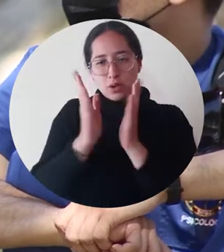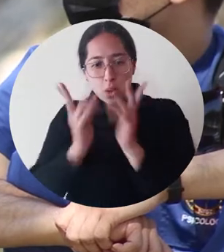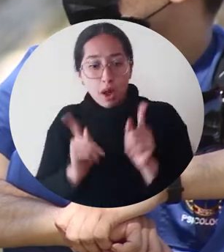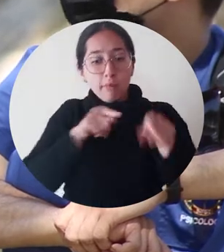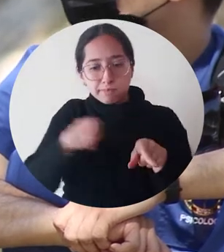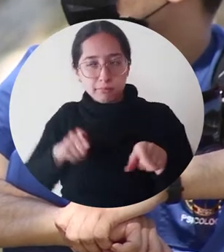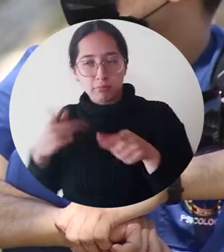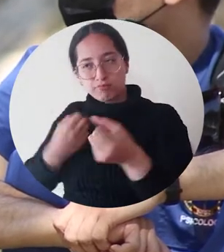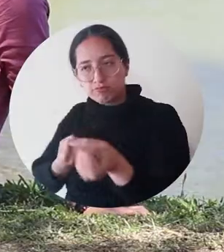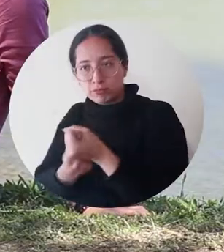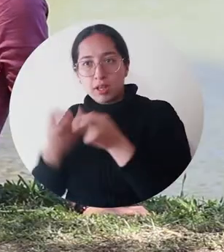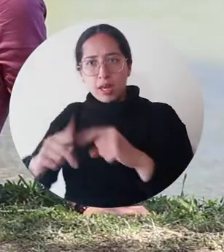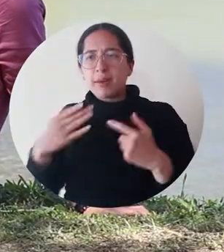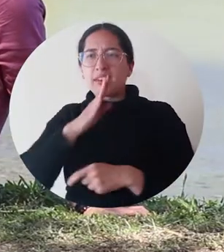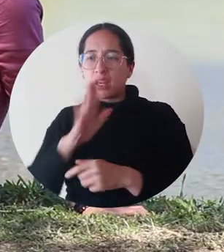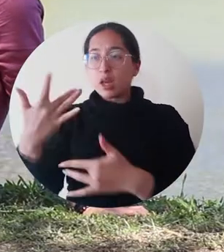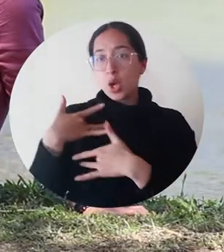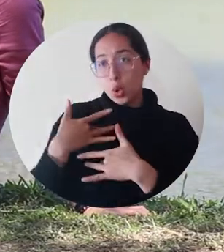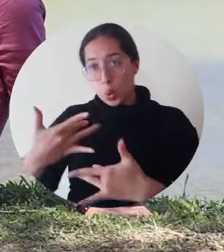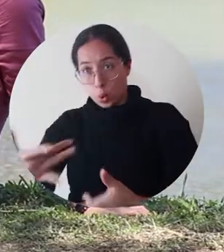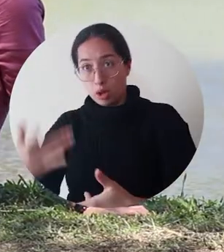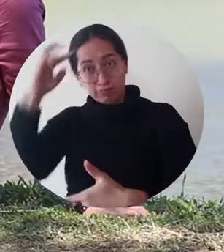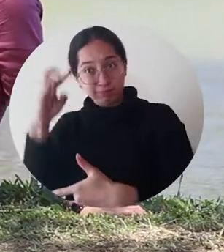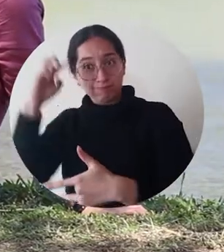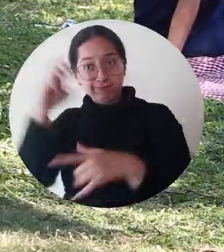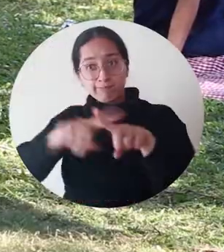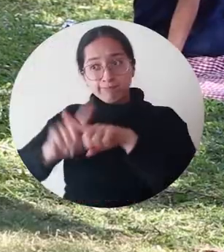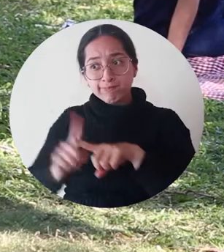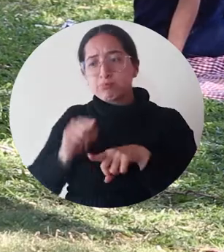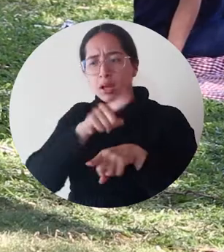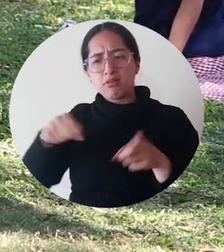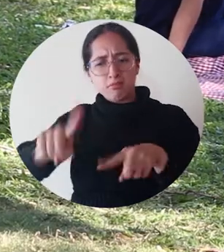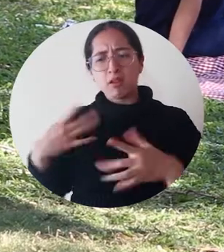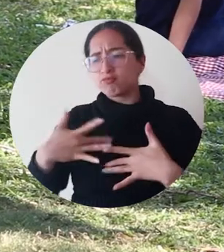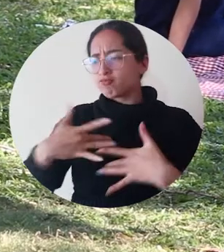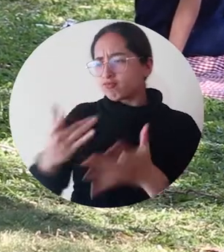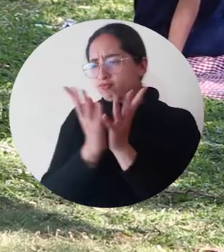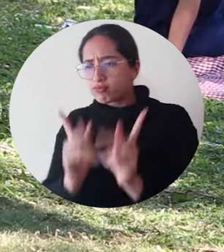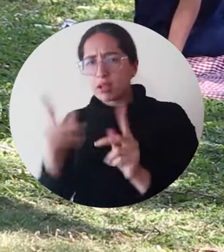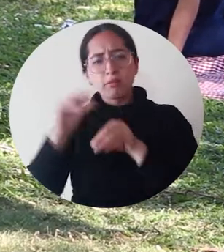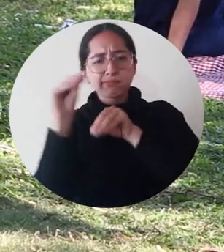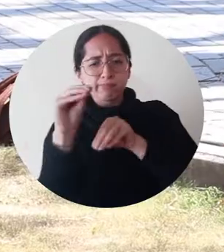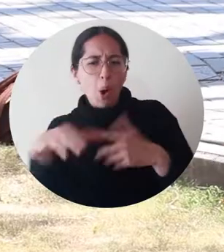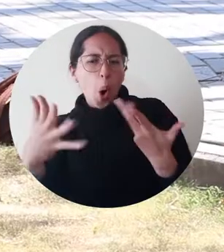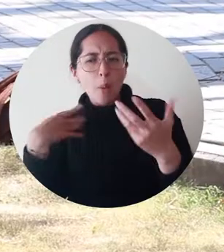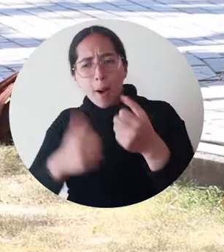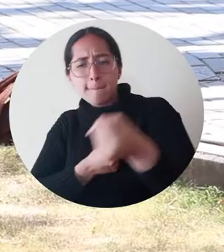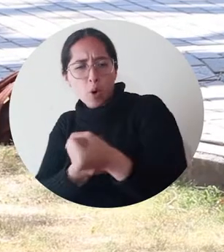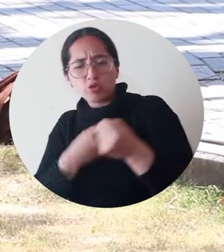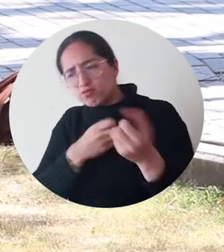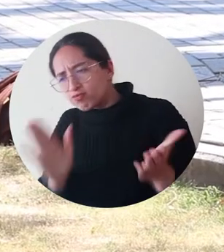y de Desarrollo Estudiantil, con la labor voluntaria de alumnos, profesores y profesionales de diversas disciplinas del saber que han sido